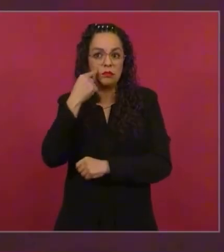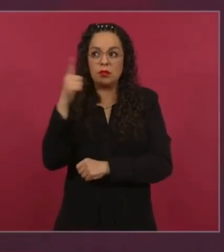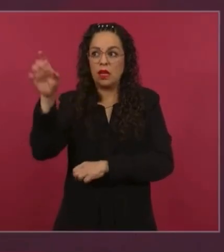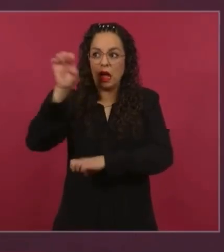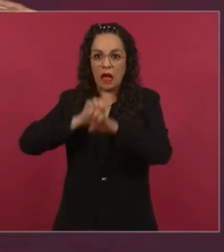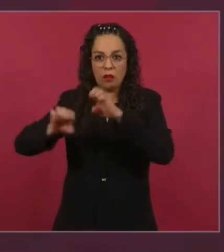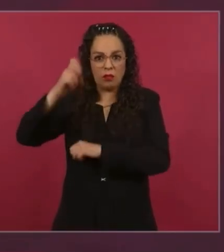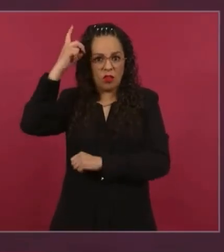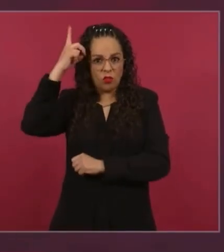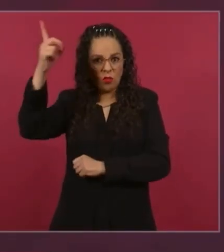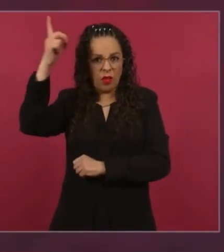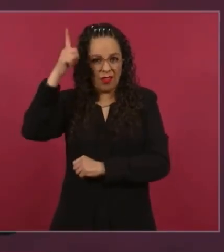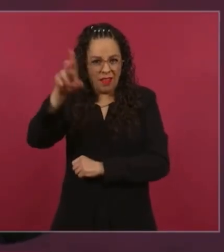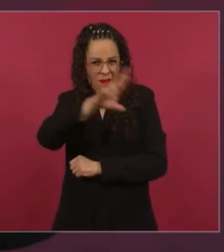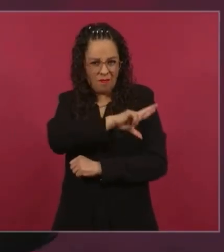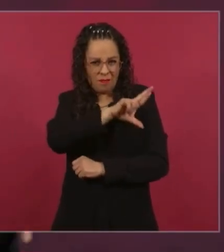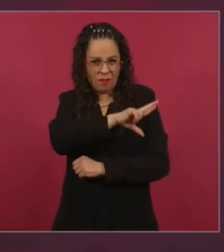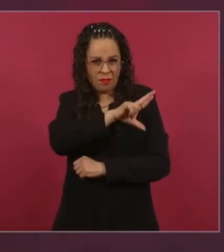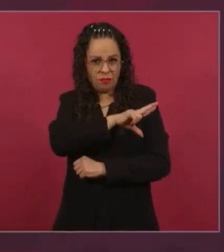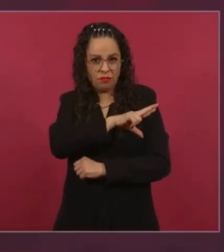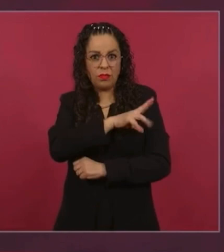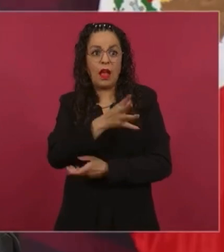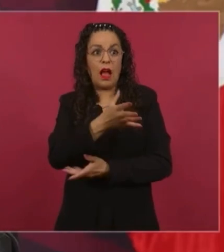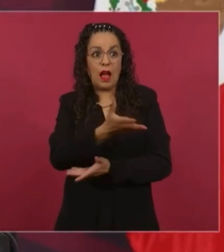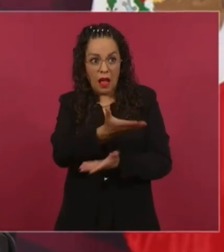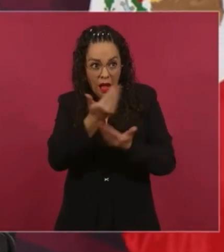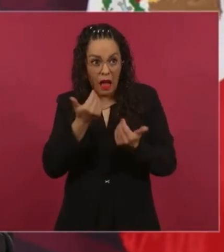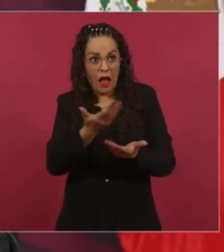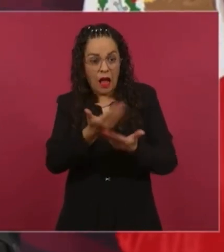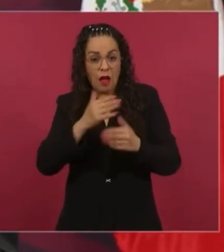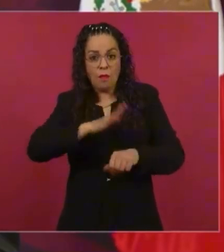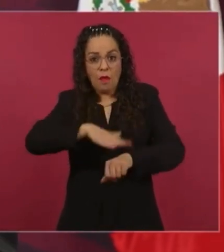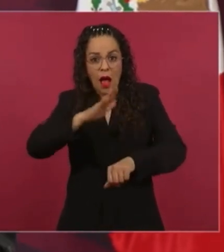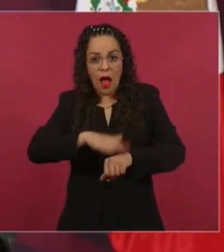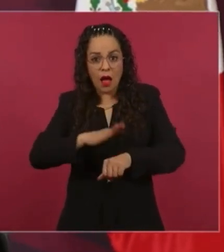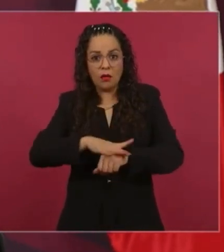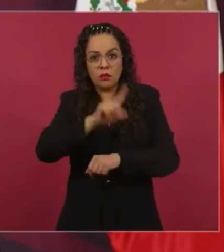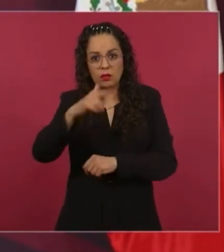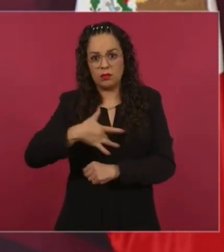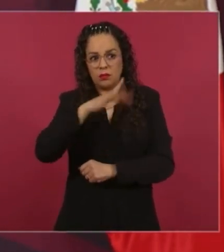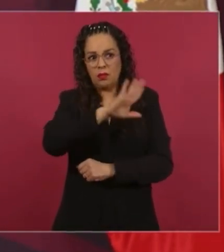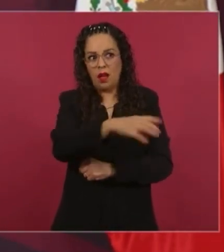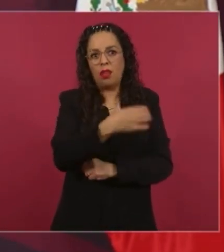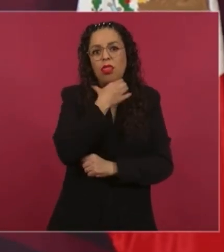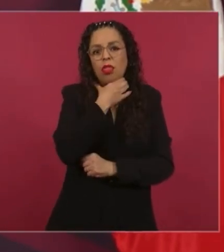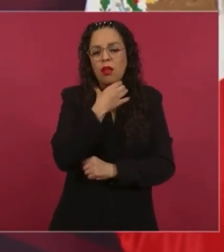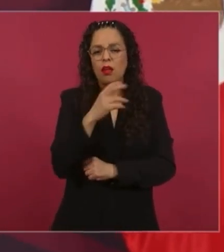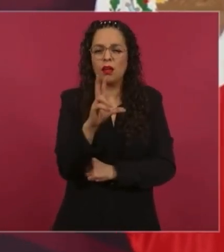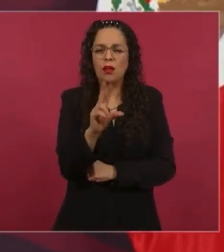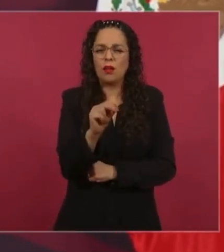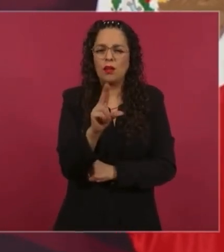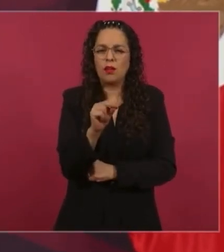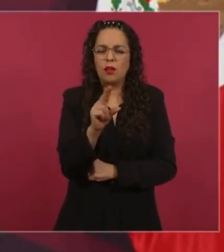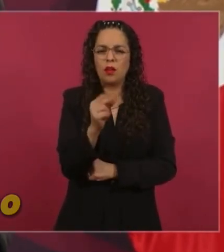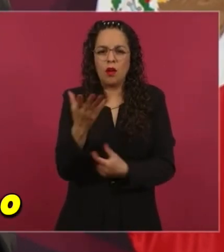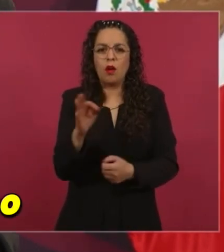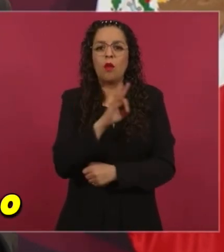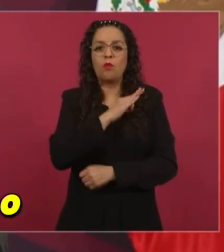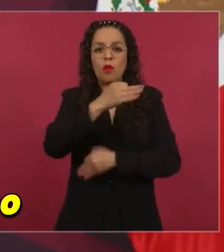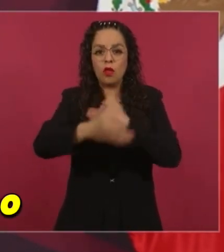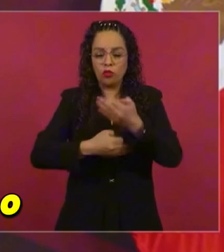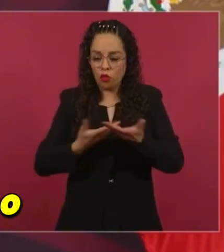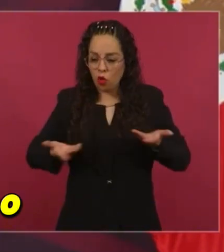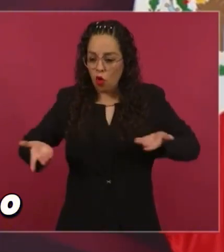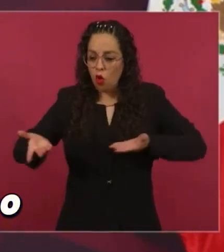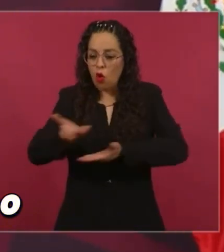sino que pueda lograrse un equilibrio entre sector social, que es